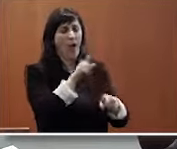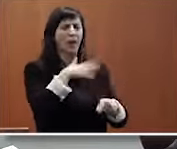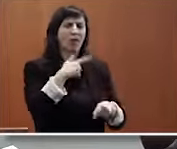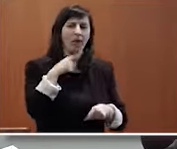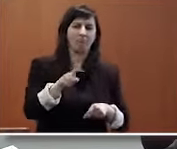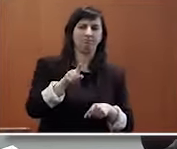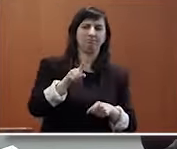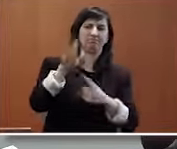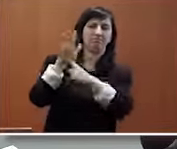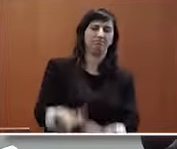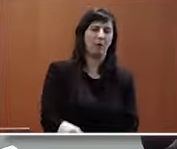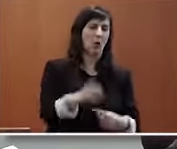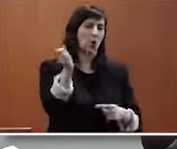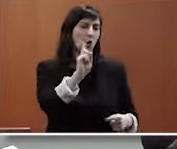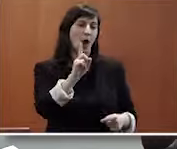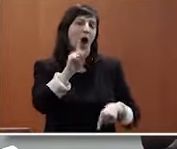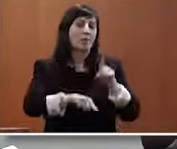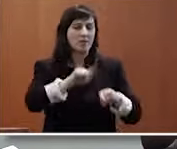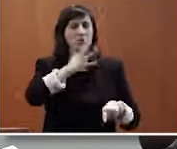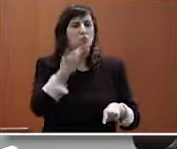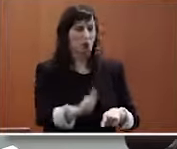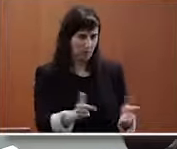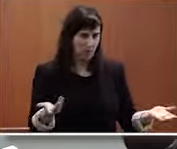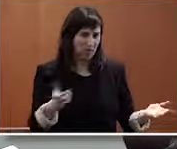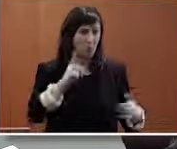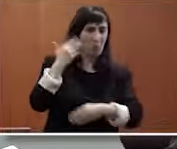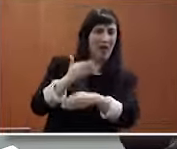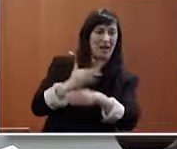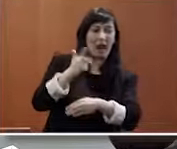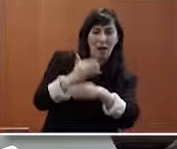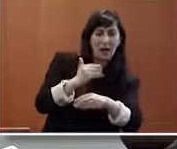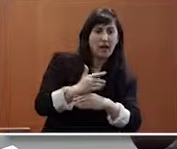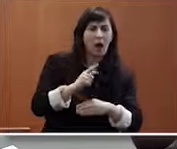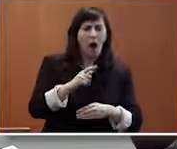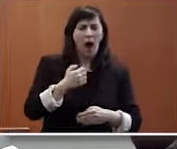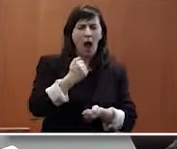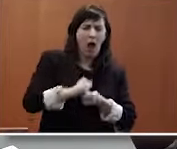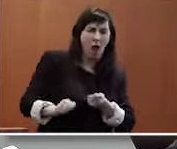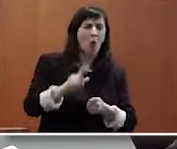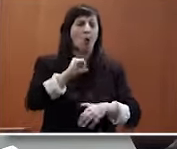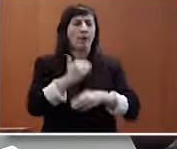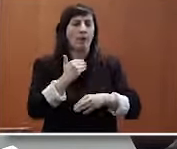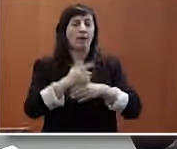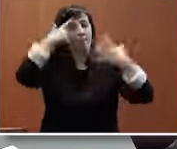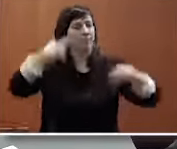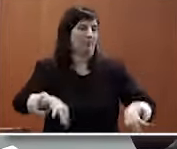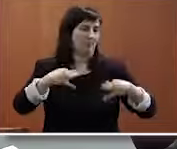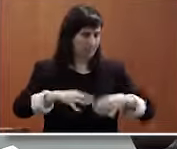una discriminación una discriminación es una barrera en toda regla otra cosa es que es voluntario no en la inmensa a mayores casos no es voluntario